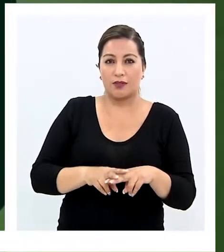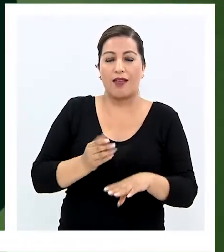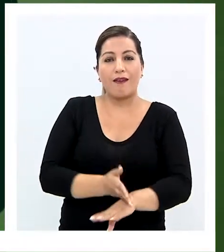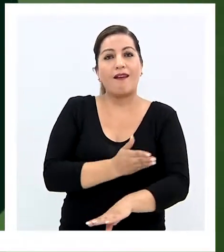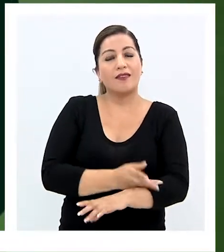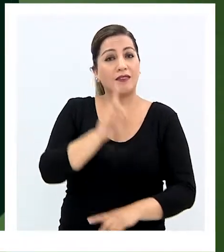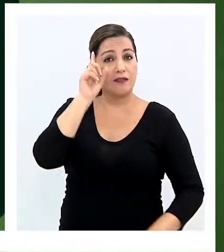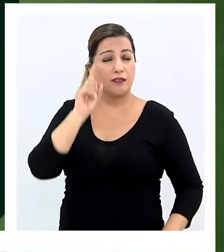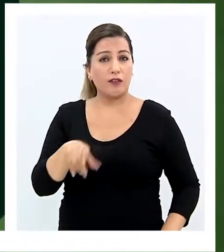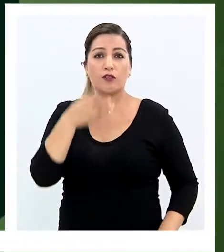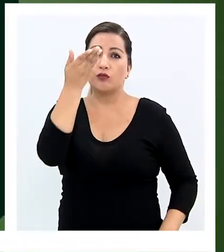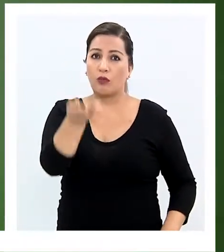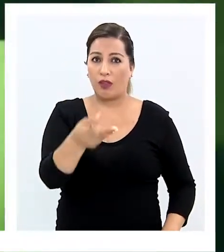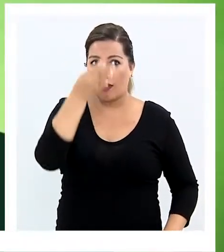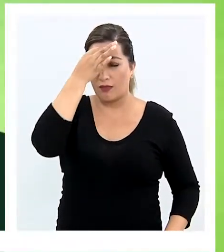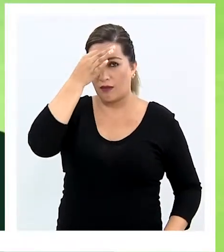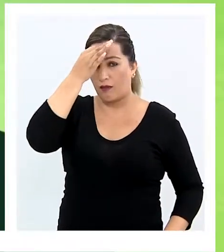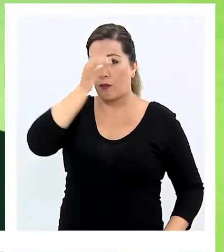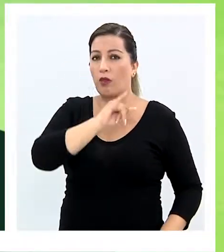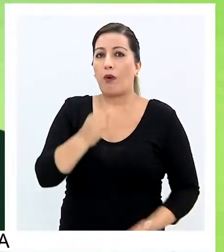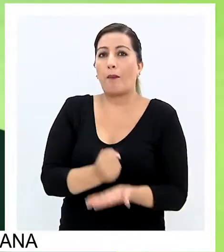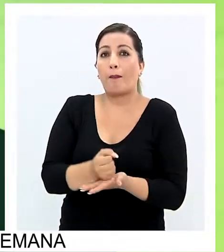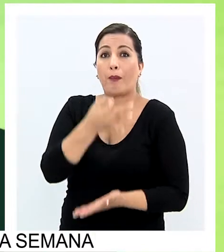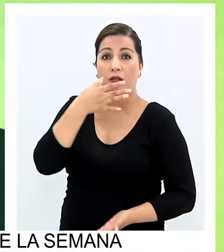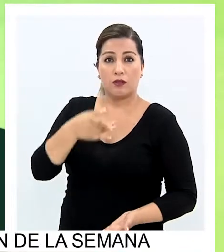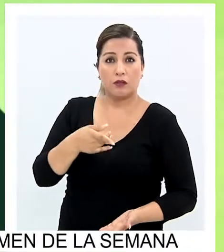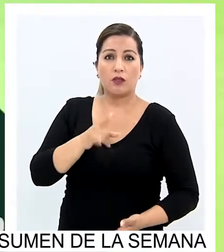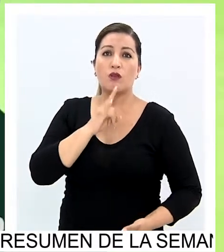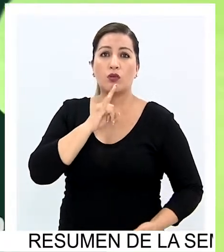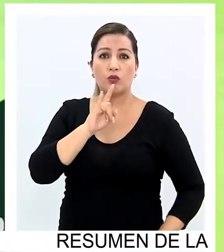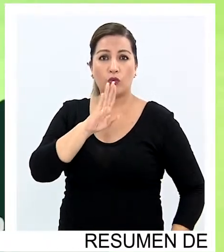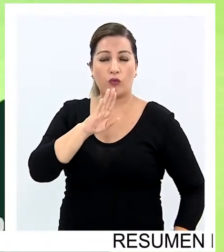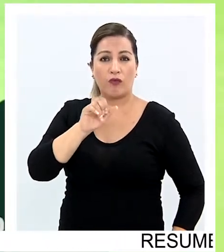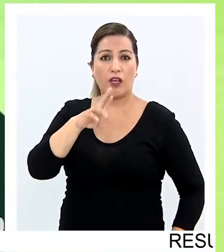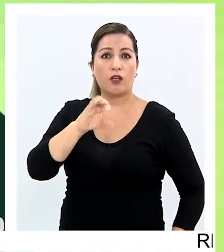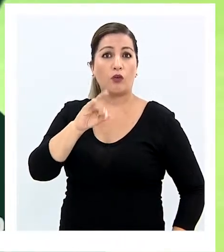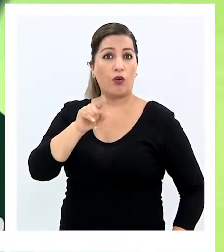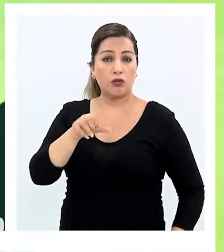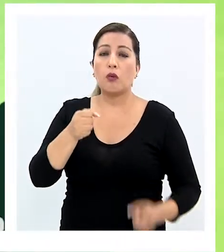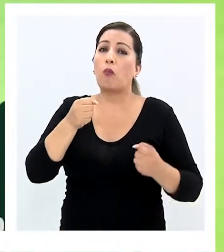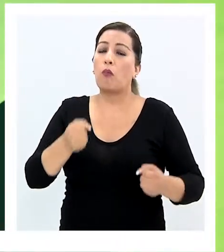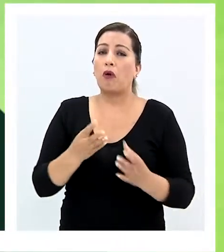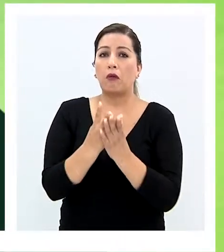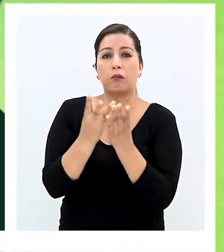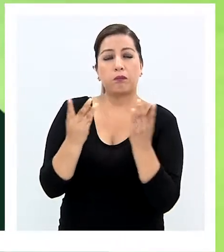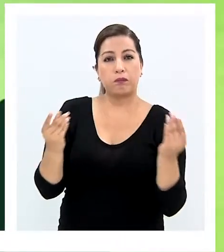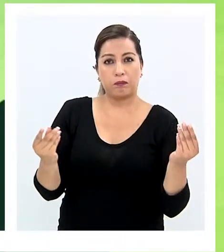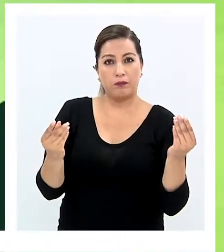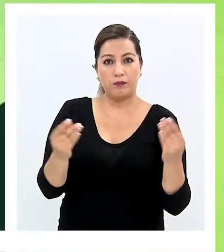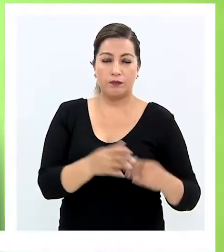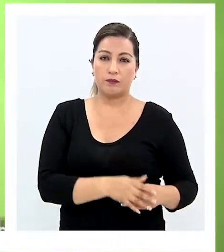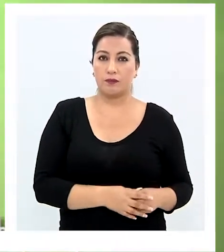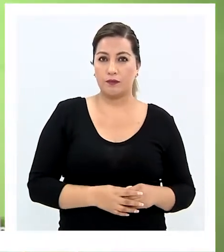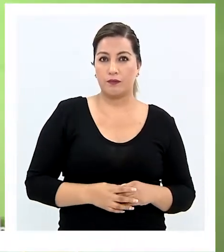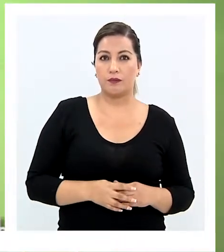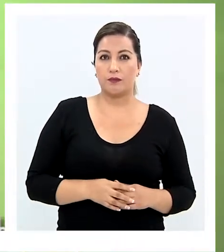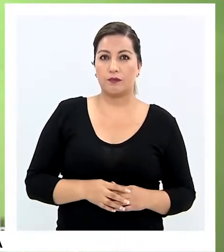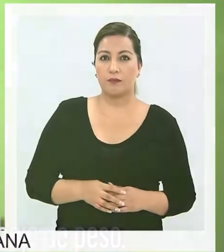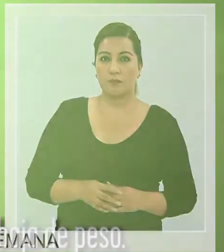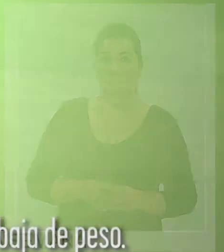tempranamente la enfermedad y aplicar el tratamiento, ya que la tuberculosis es curable y prevenible. ¡Gracias!